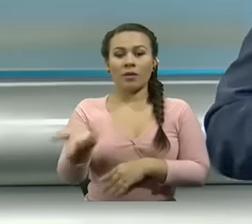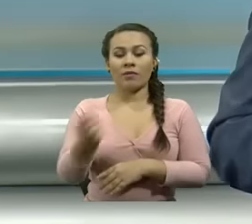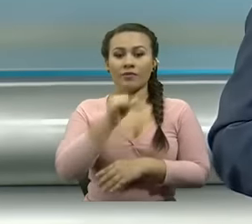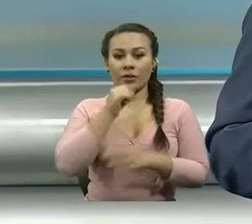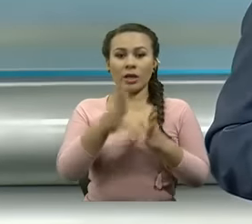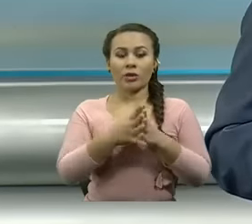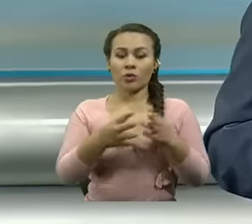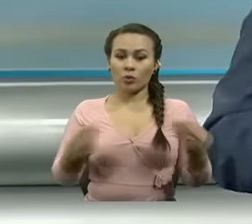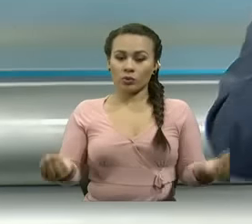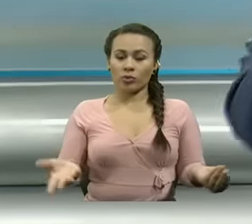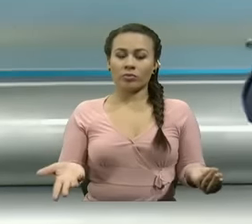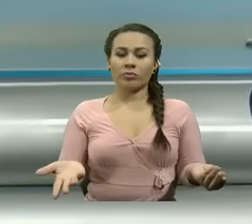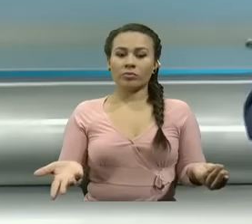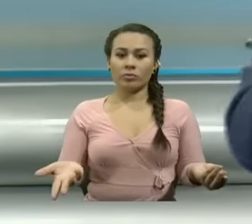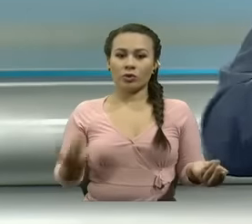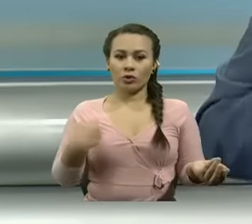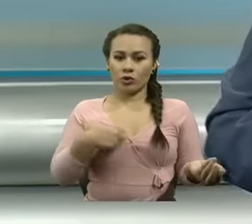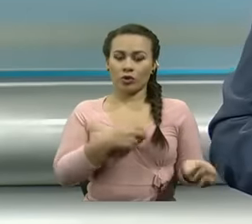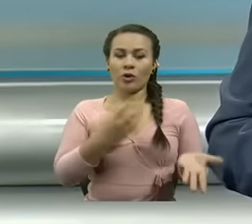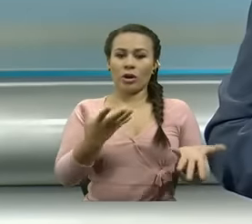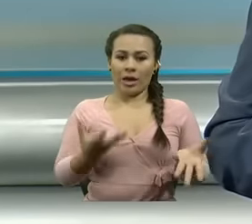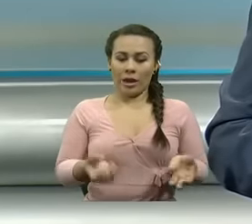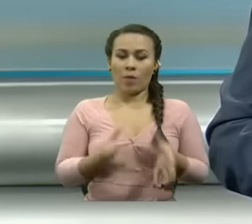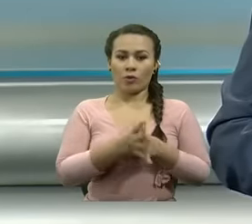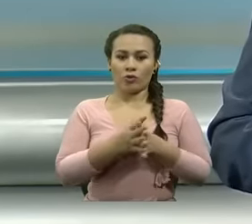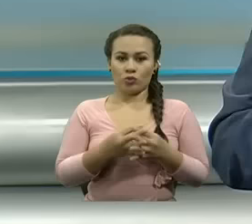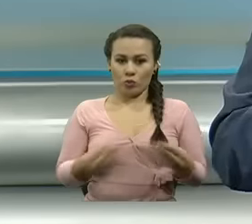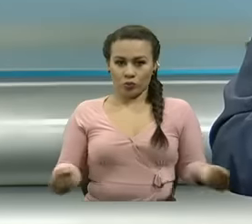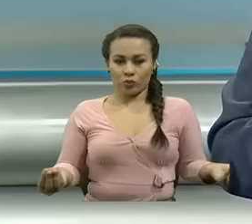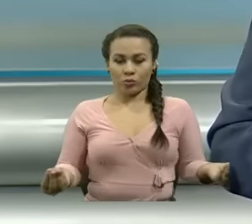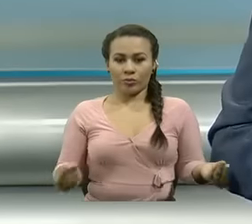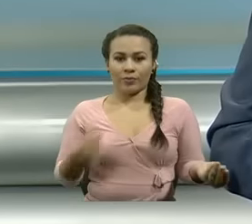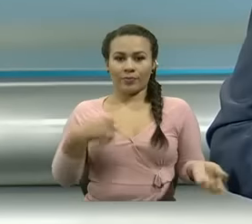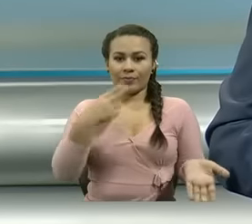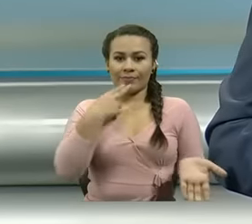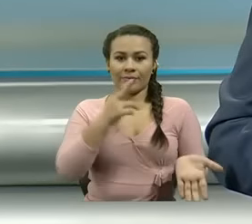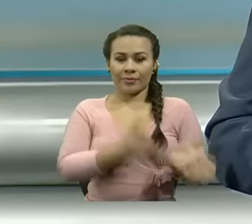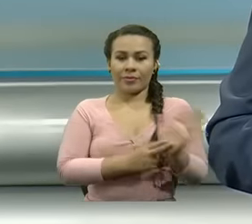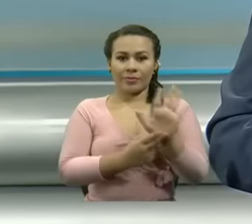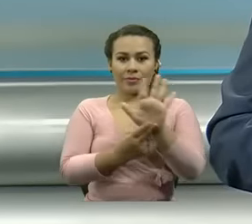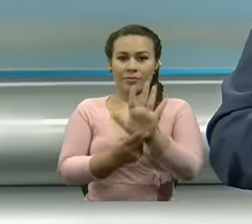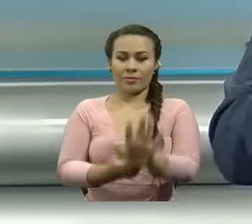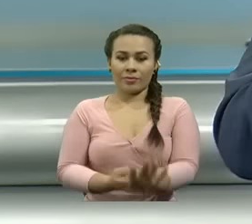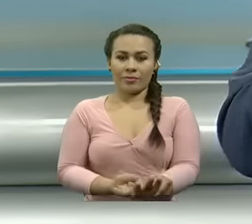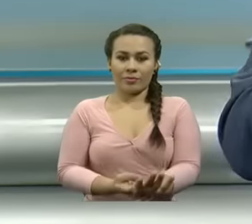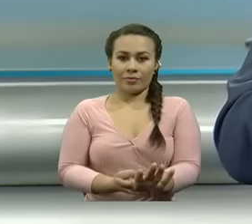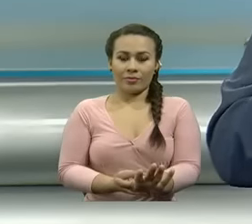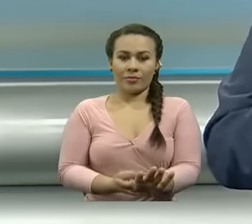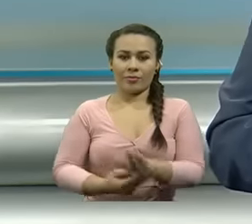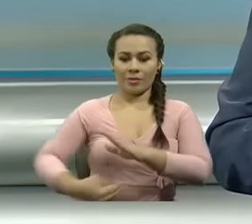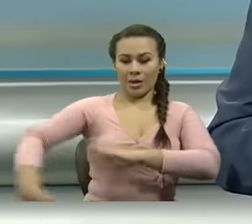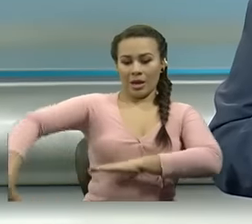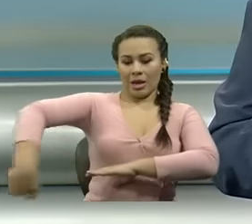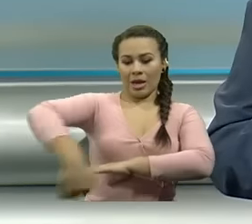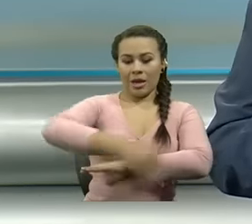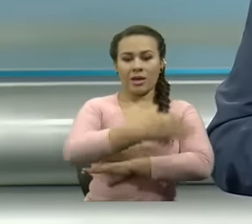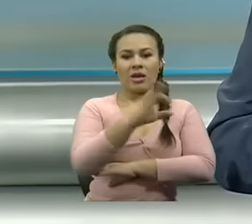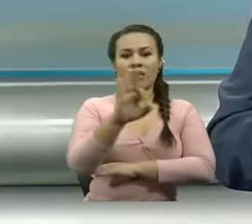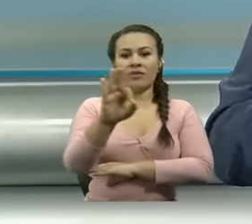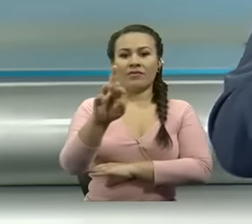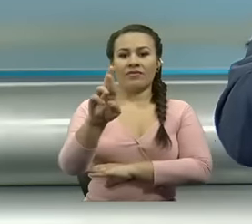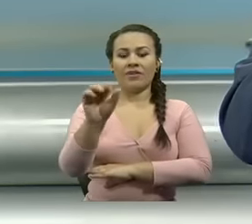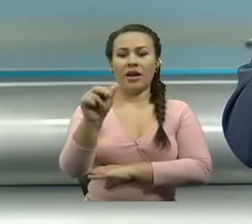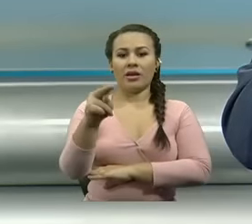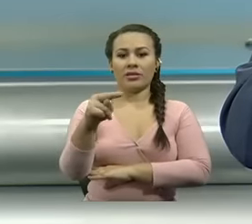van en busca de la solución aquí tienen una carta verbal en la avenida Francisco Llorellana